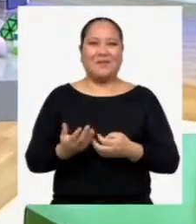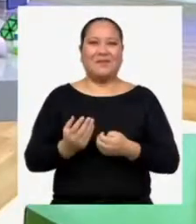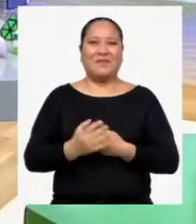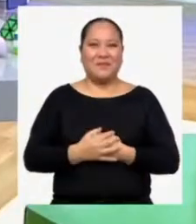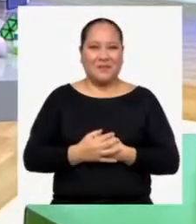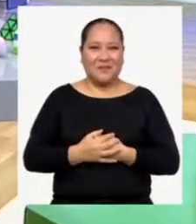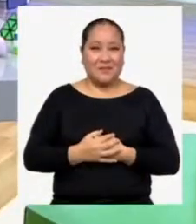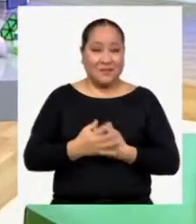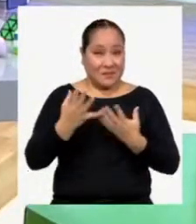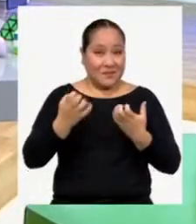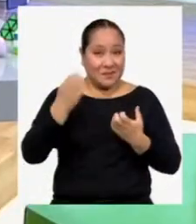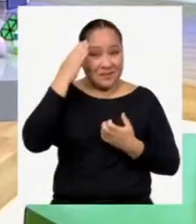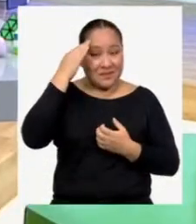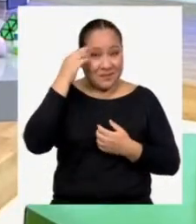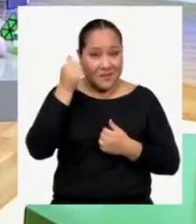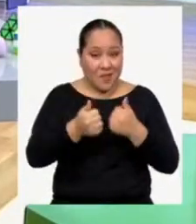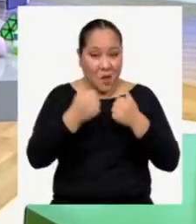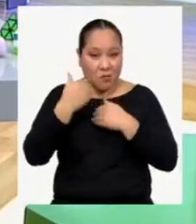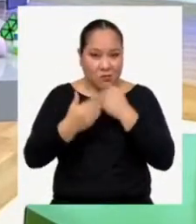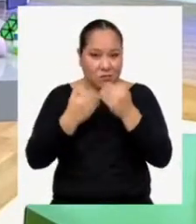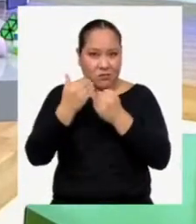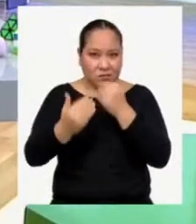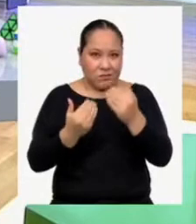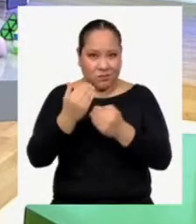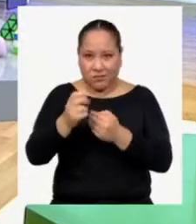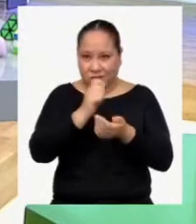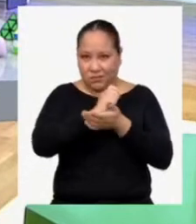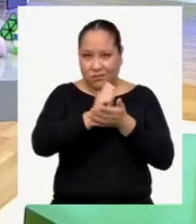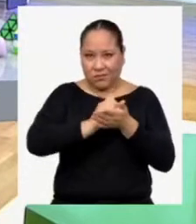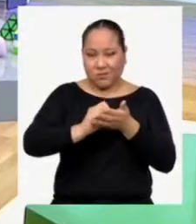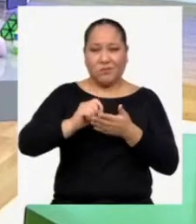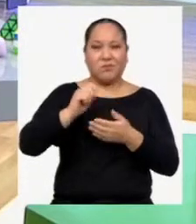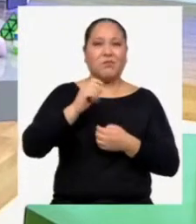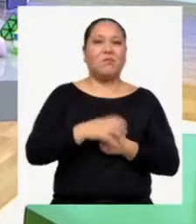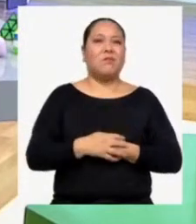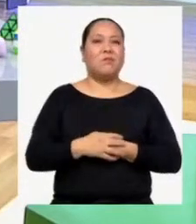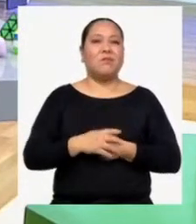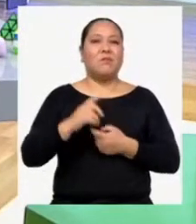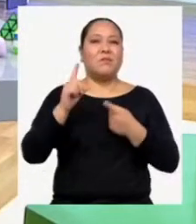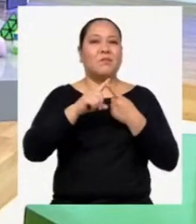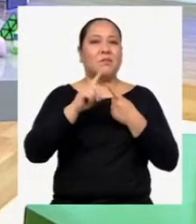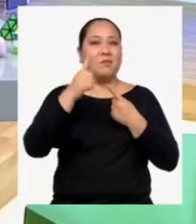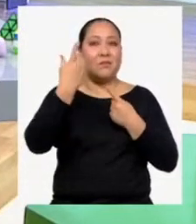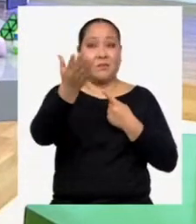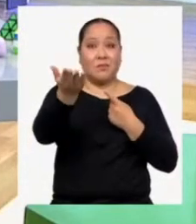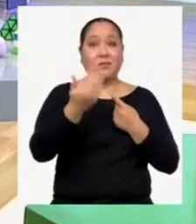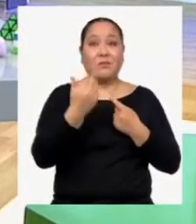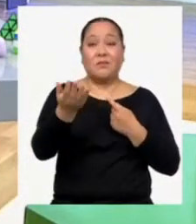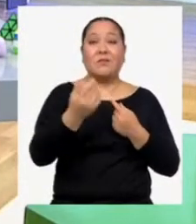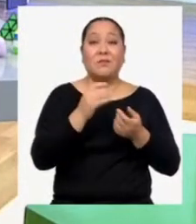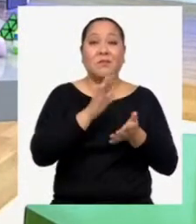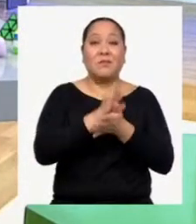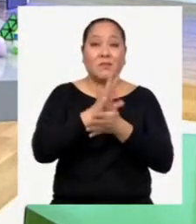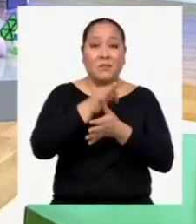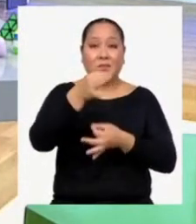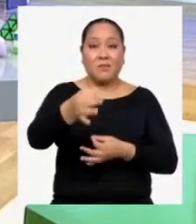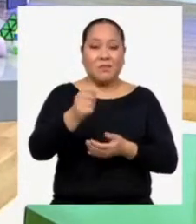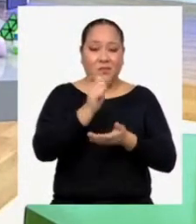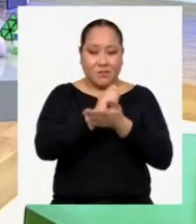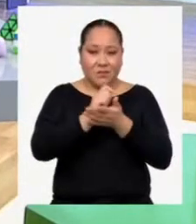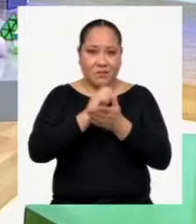¿Quieren saber qué paso seguir para escribir mi borrador? favor, primero vayan por el suyo. Cojan sus apuntes,